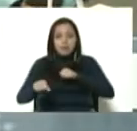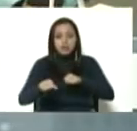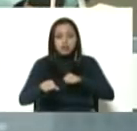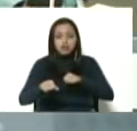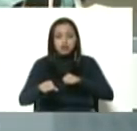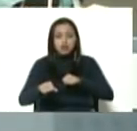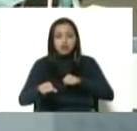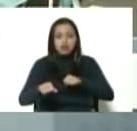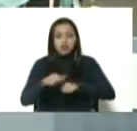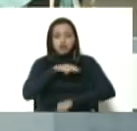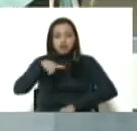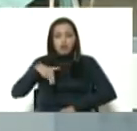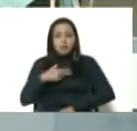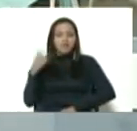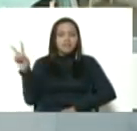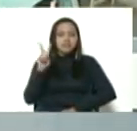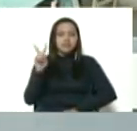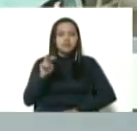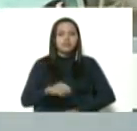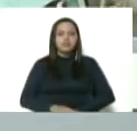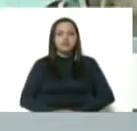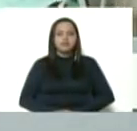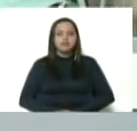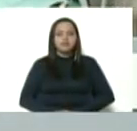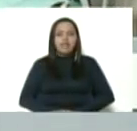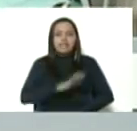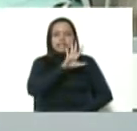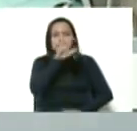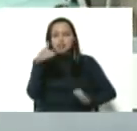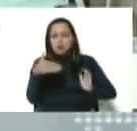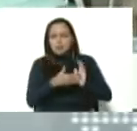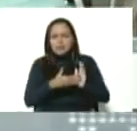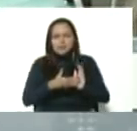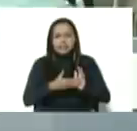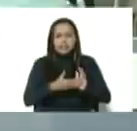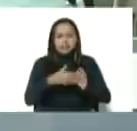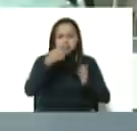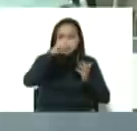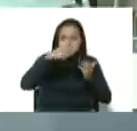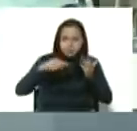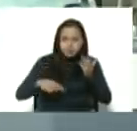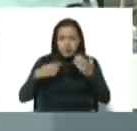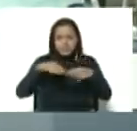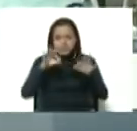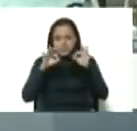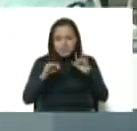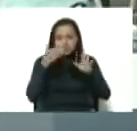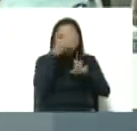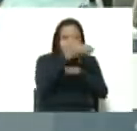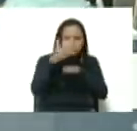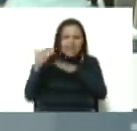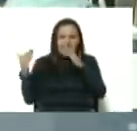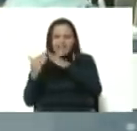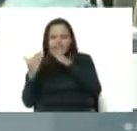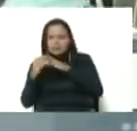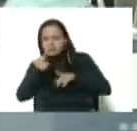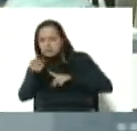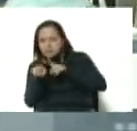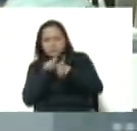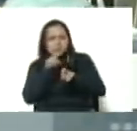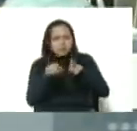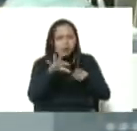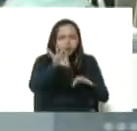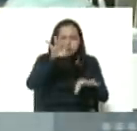Venezuela. Tengo 5.000 casos especiales que ustedes han levantado casa por casa. 5.000